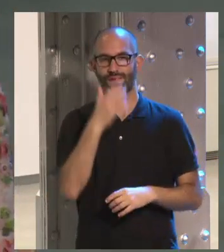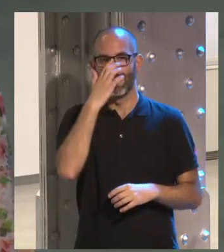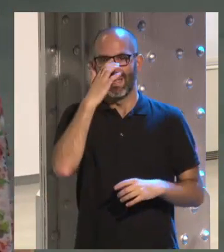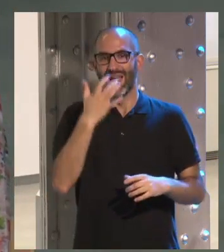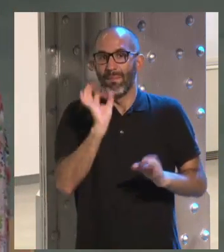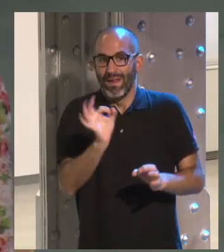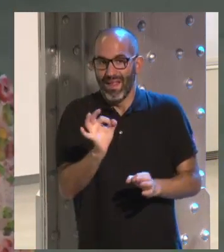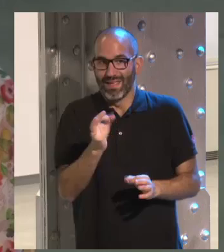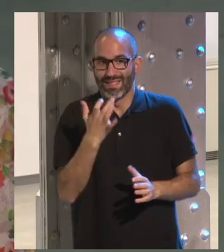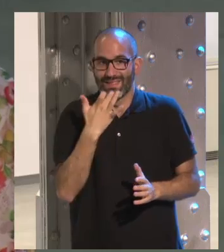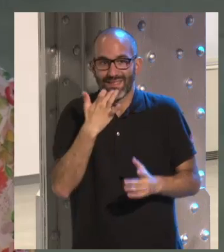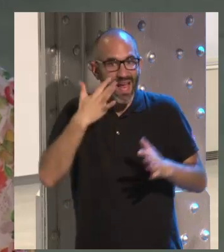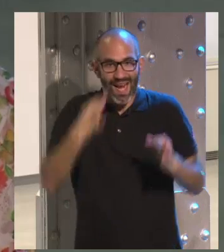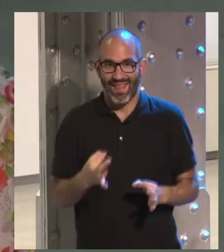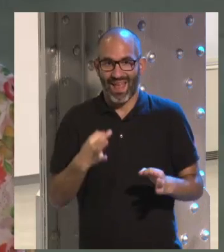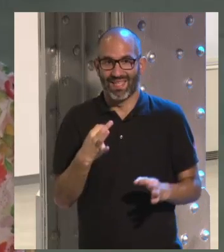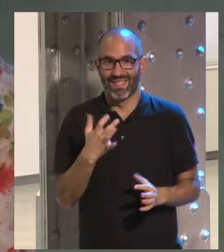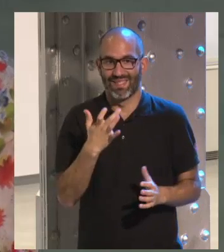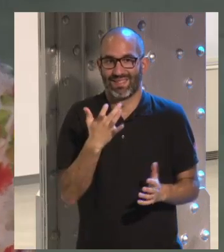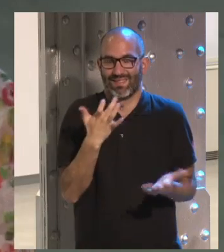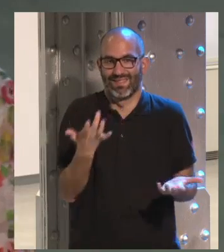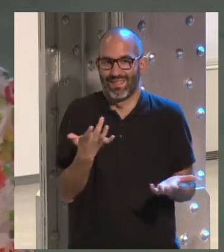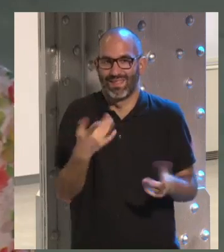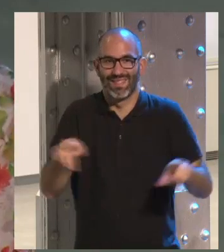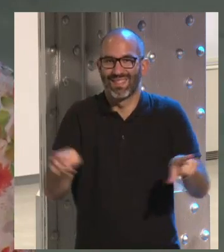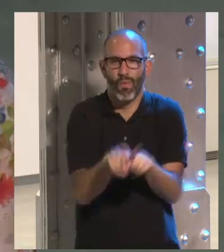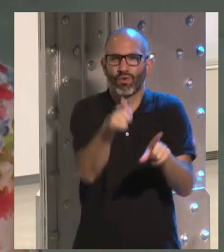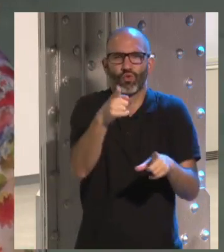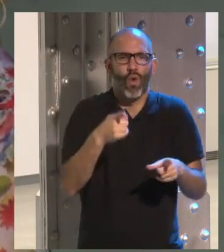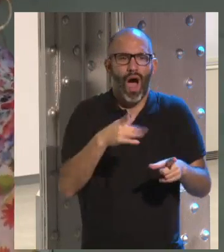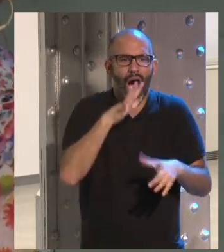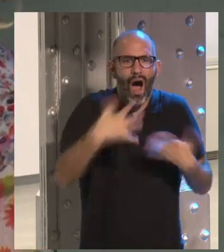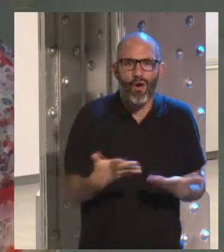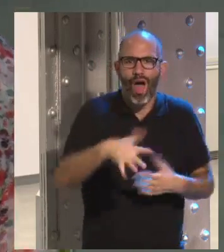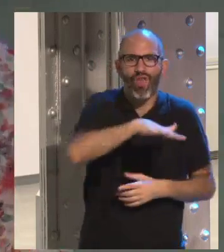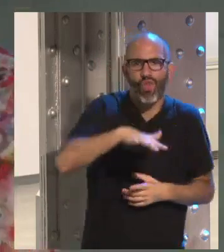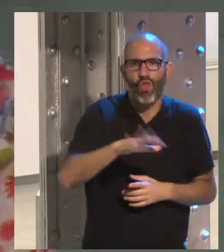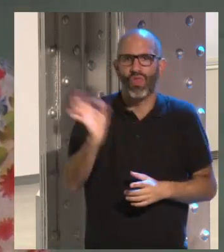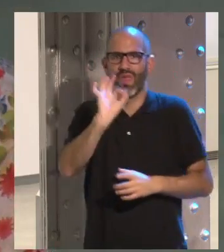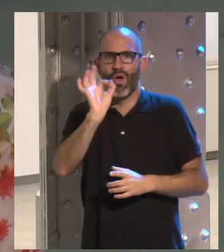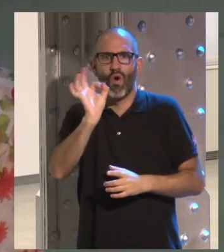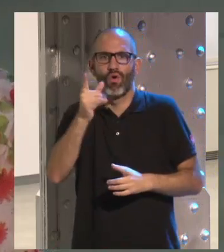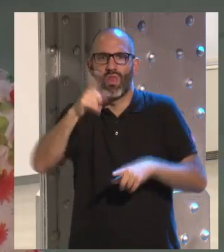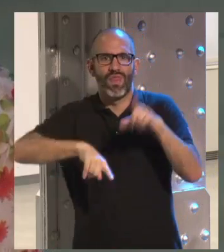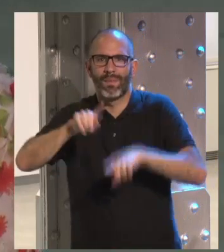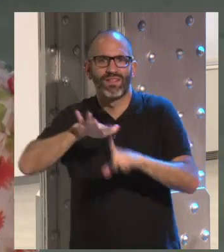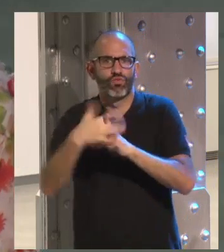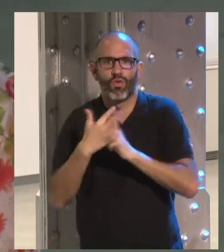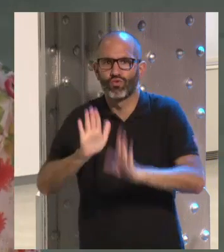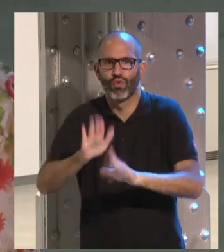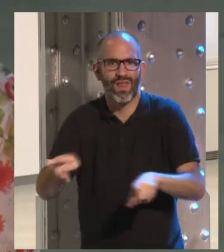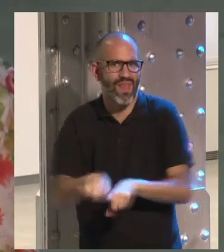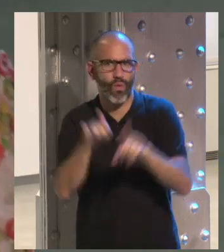es la realidad, como ha comentado Dani. Es decir, no importa dónde estés, no importa cuál sea tu circunstancia,